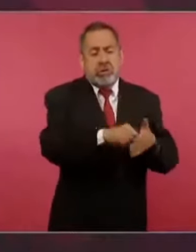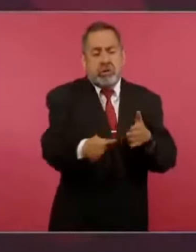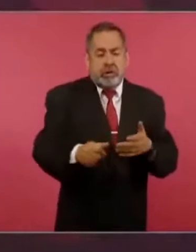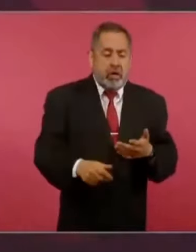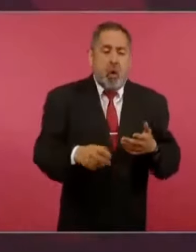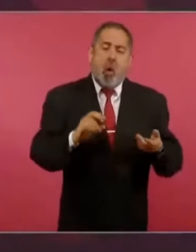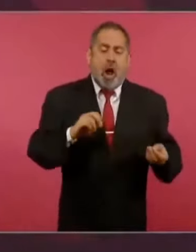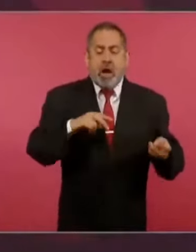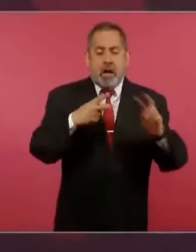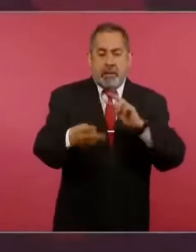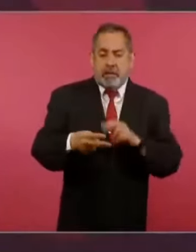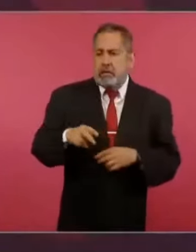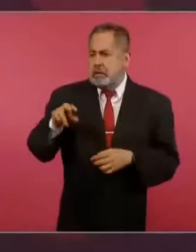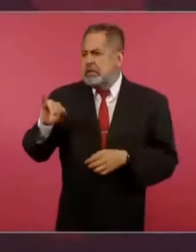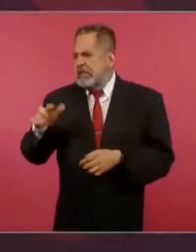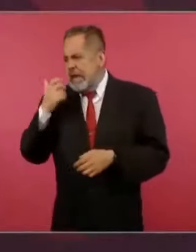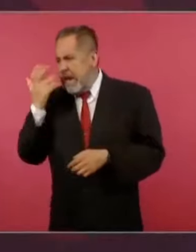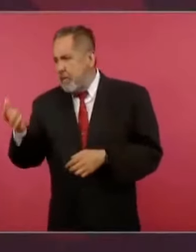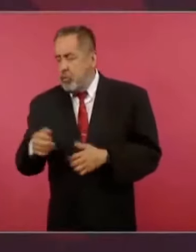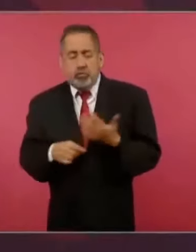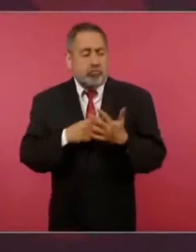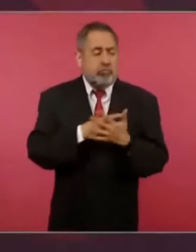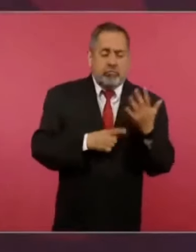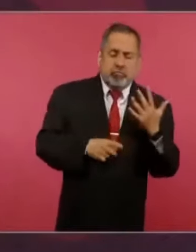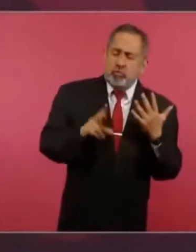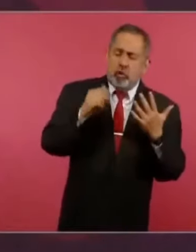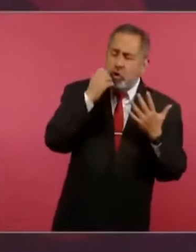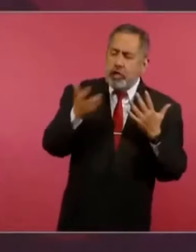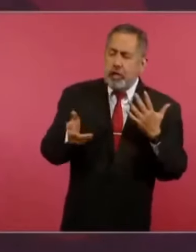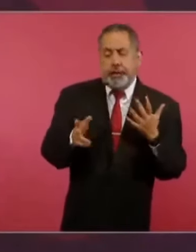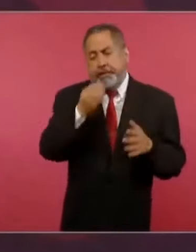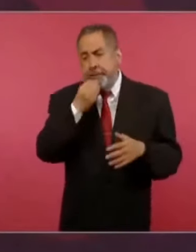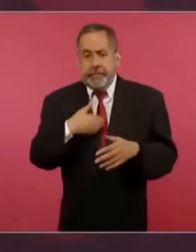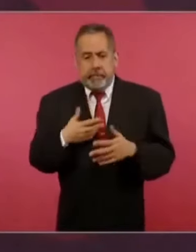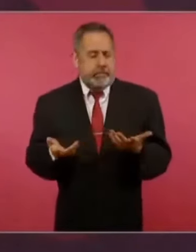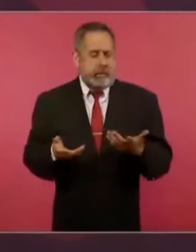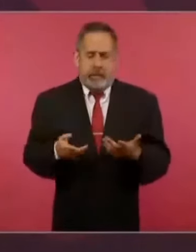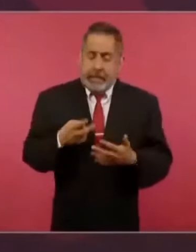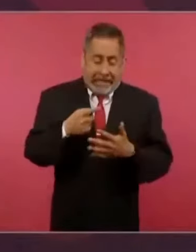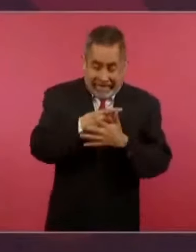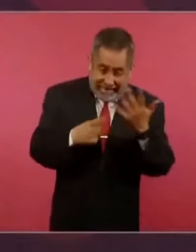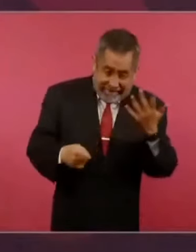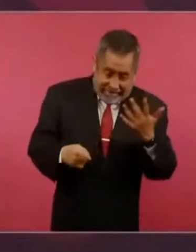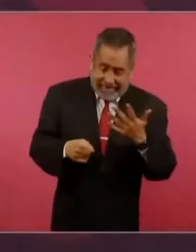y eso ya hay que modificarlo.